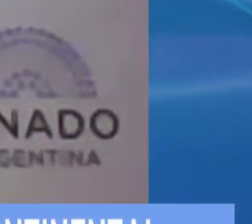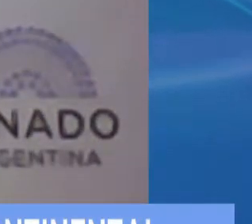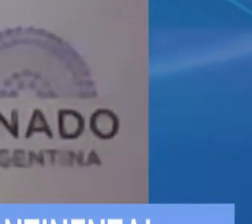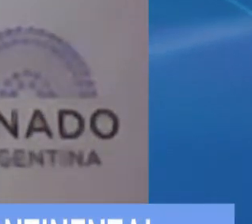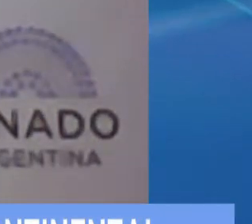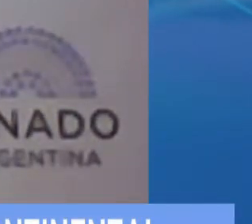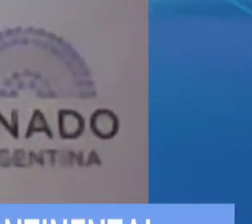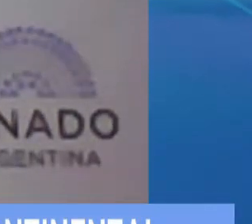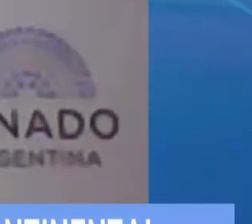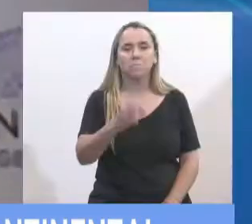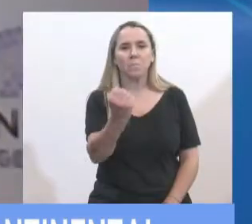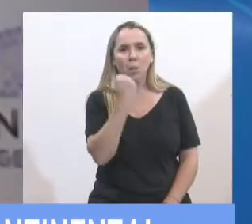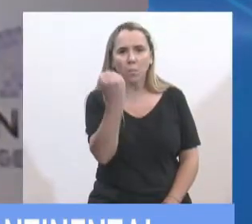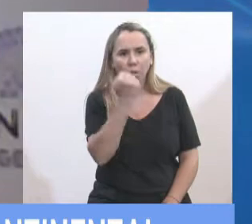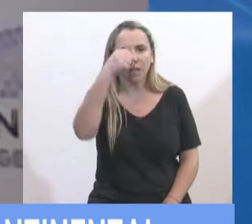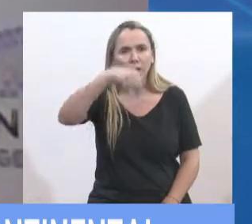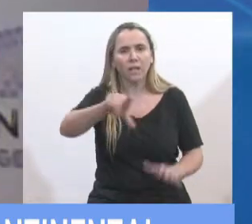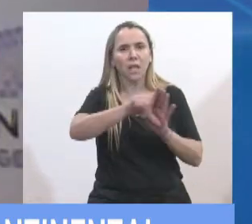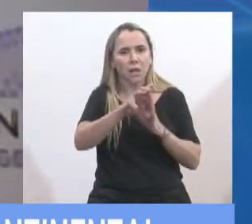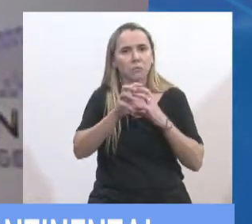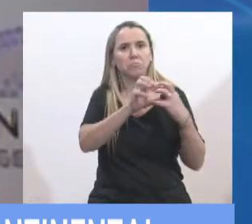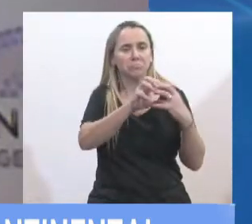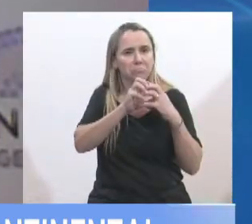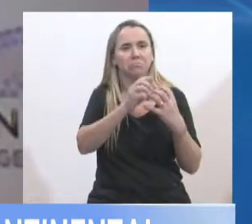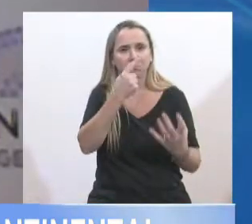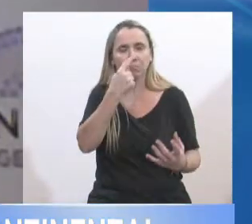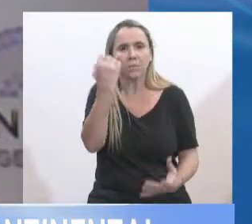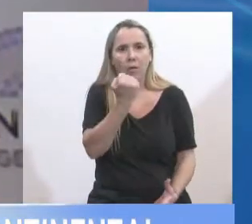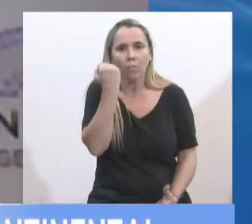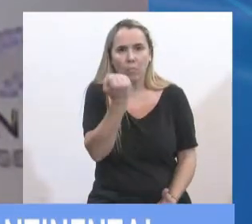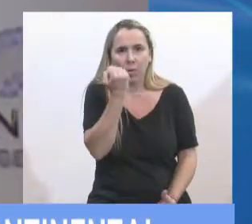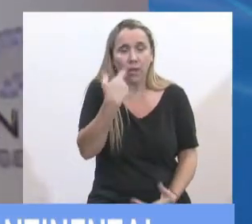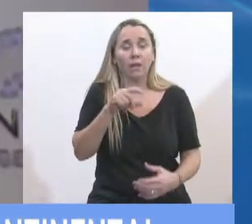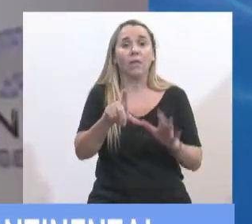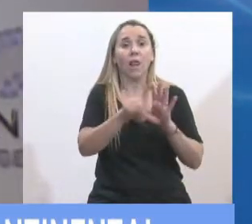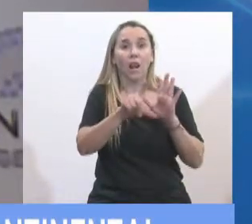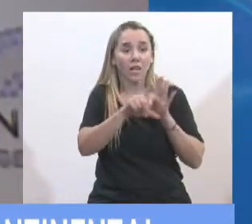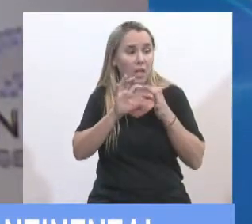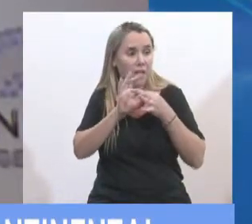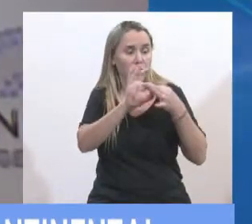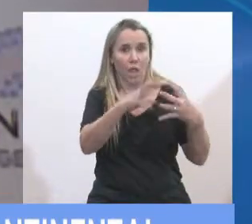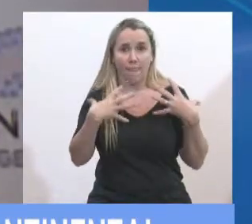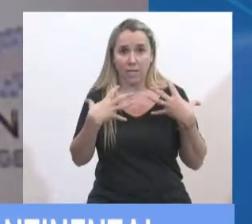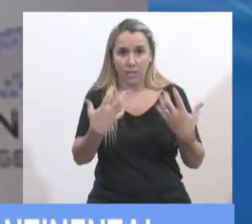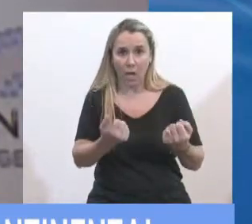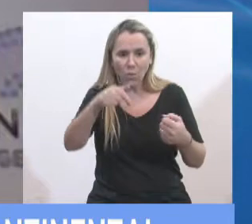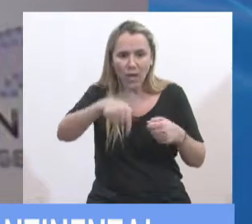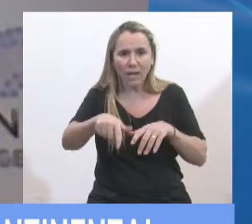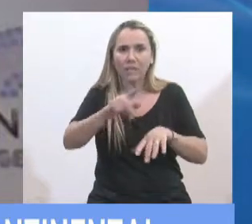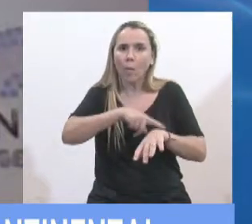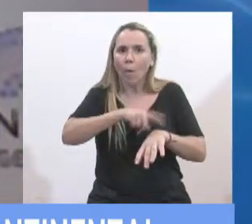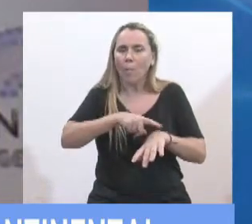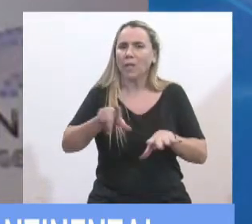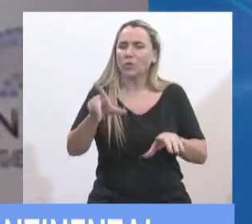las leyes que estamos debatiendo hoy, ¿no? Sobre todo las relacionadas con la salud en un momento de tanto